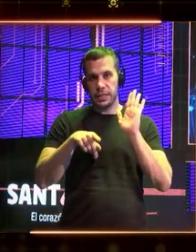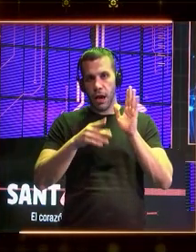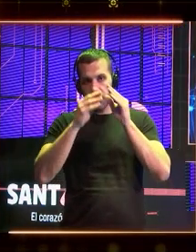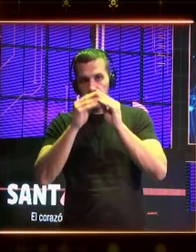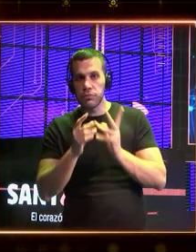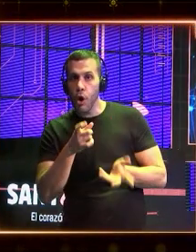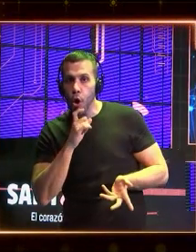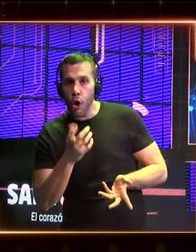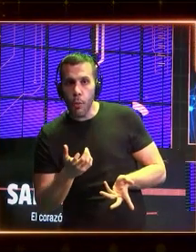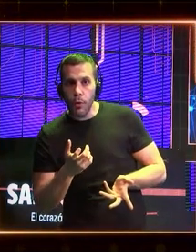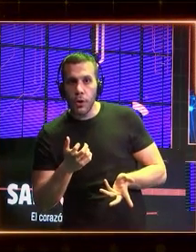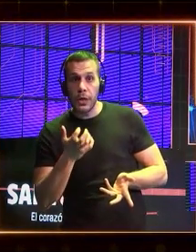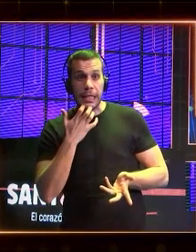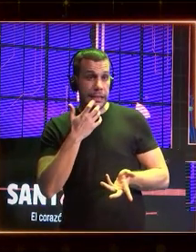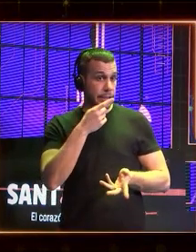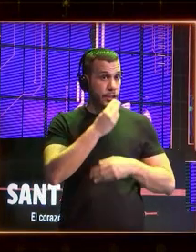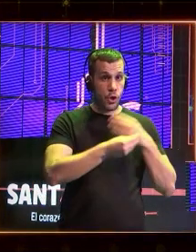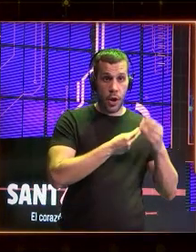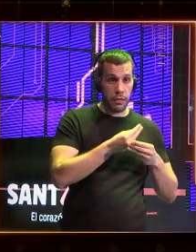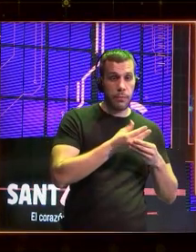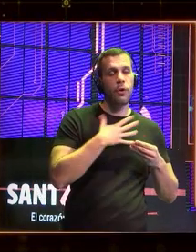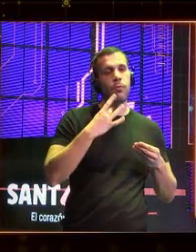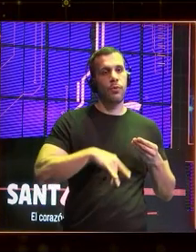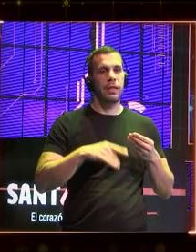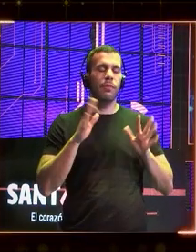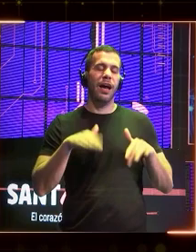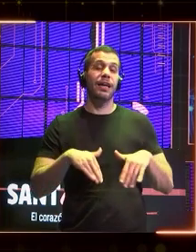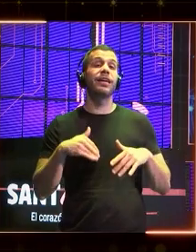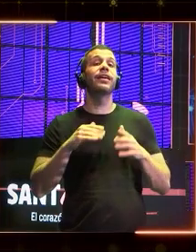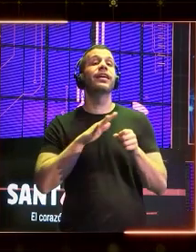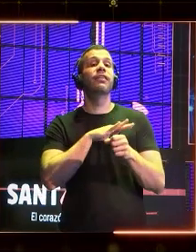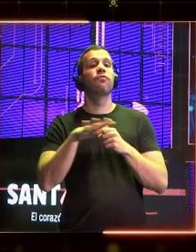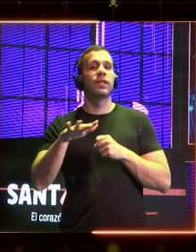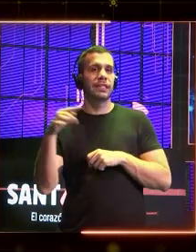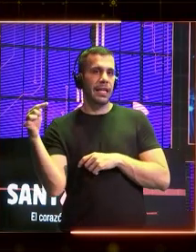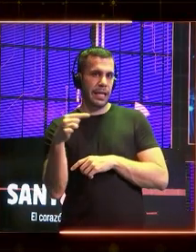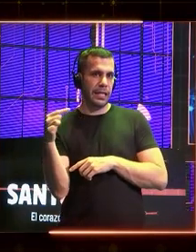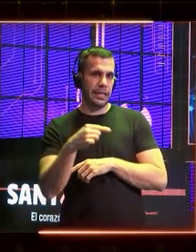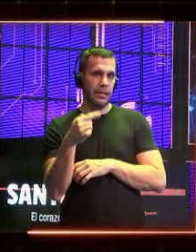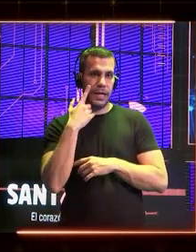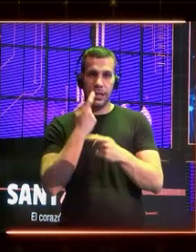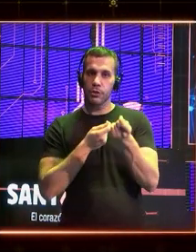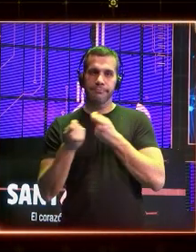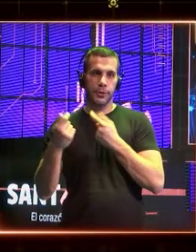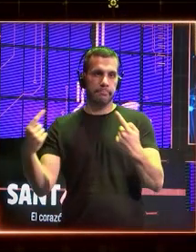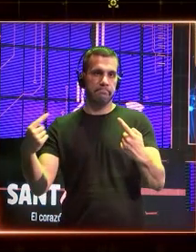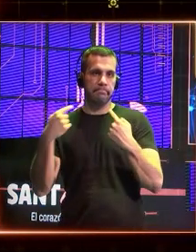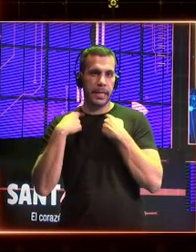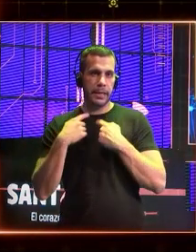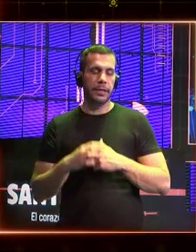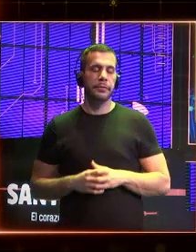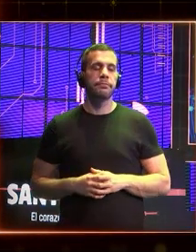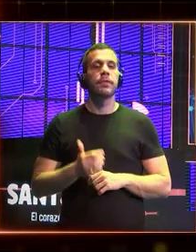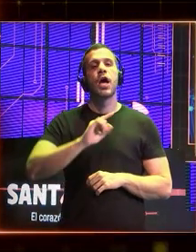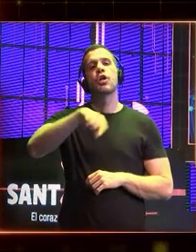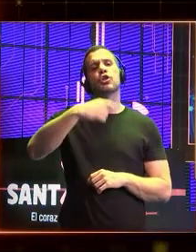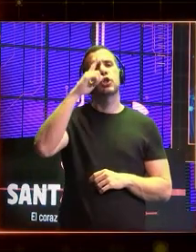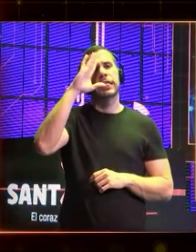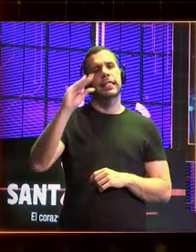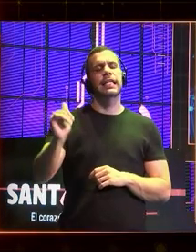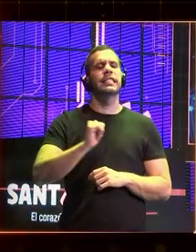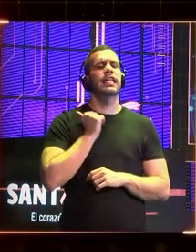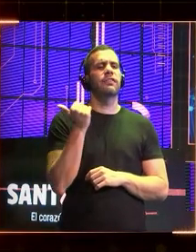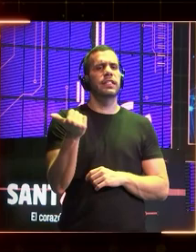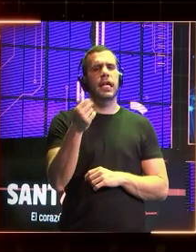regulamos, podemos tener unos efectos indeseados y, sobre todo, la pérdida de control. ¿Por qué nos interesa la inteligencia artificial y por qué es tan